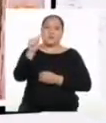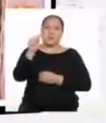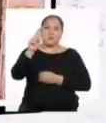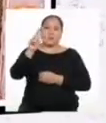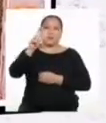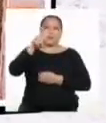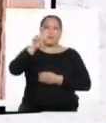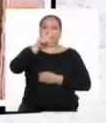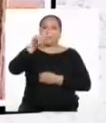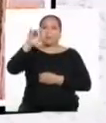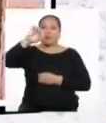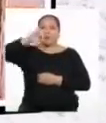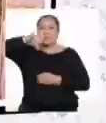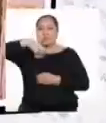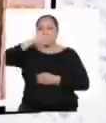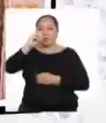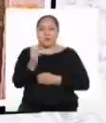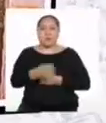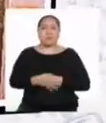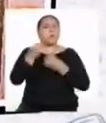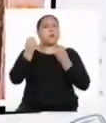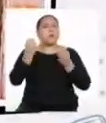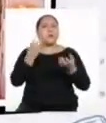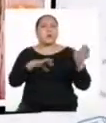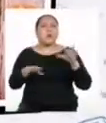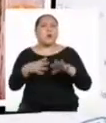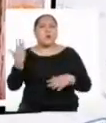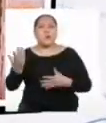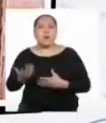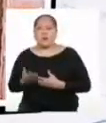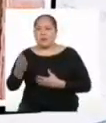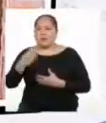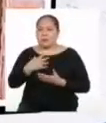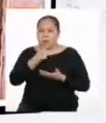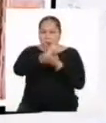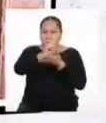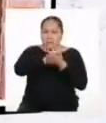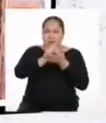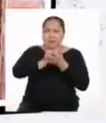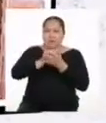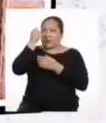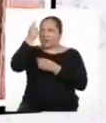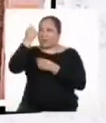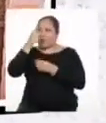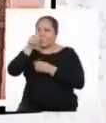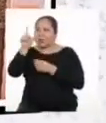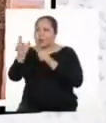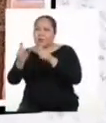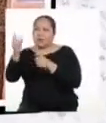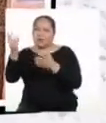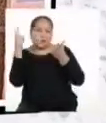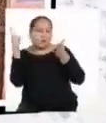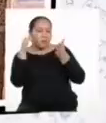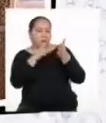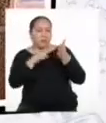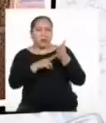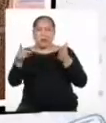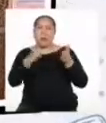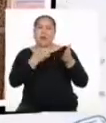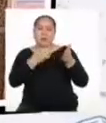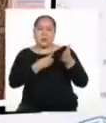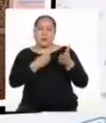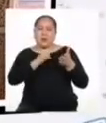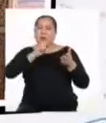Mi pregunta es, ¿cómo hago para asegurar que mi texto sea comprensible para mi público? Quisiera que quien lo lea sienta que me estoy